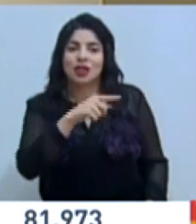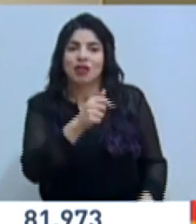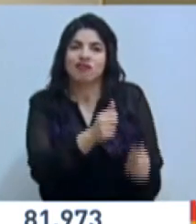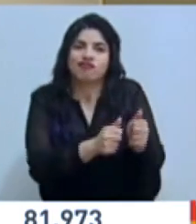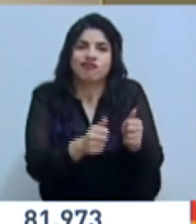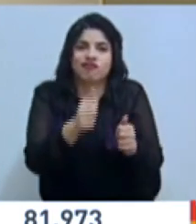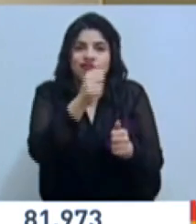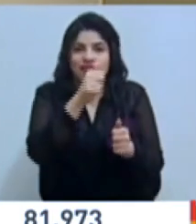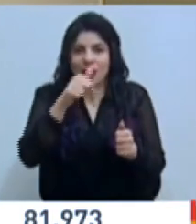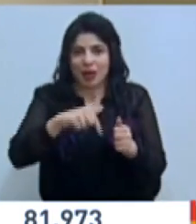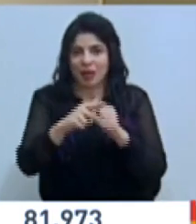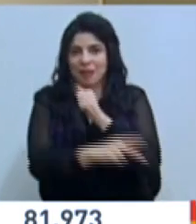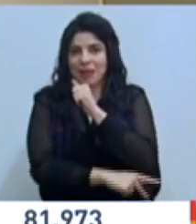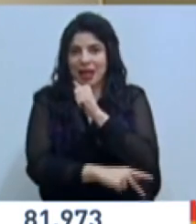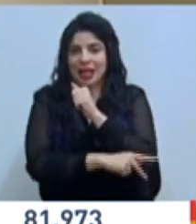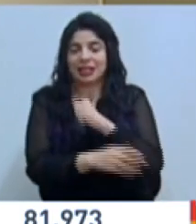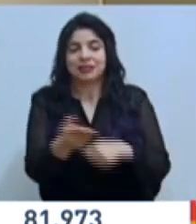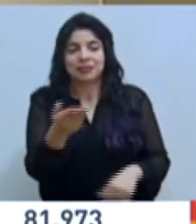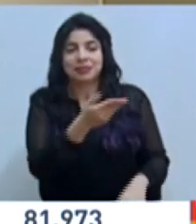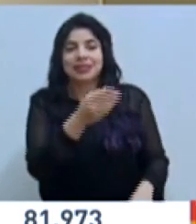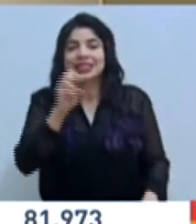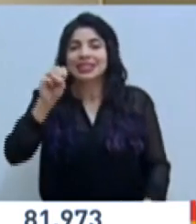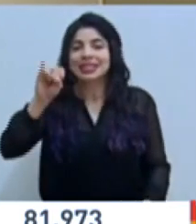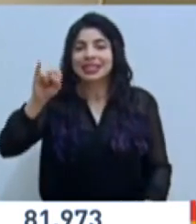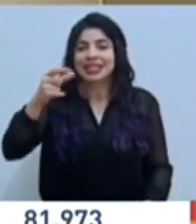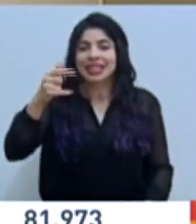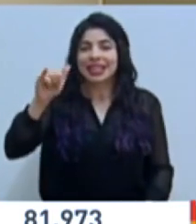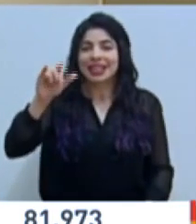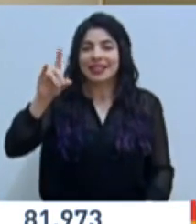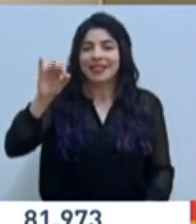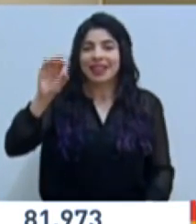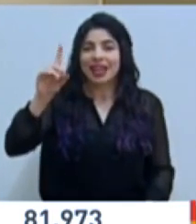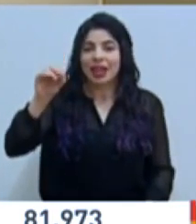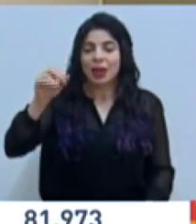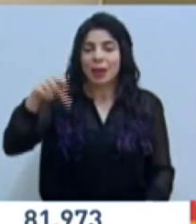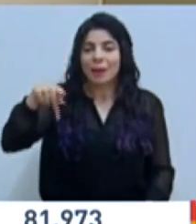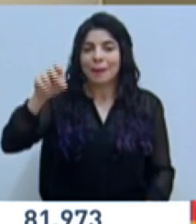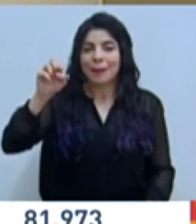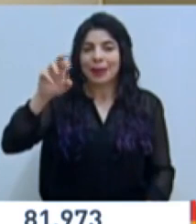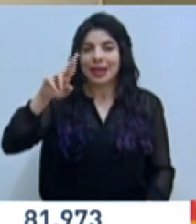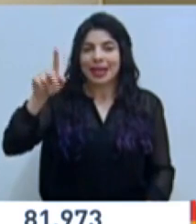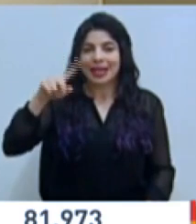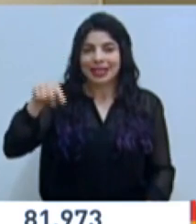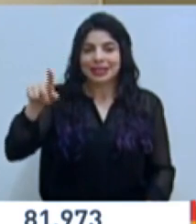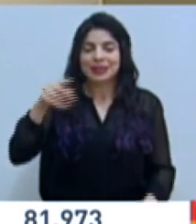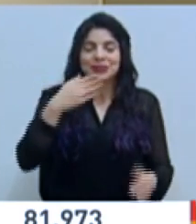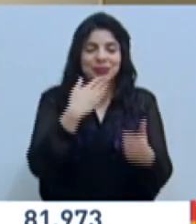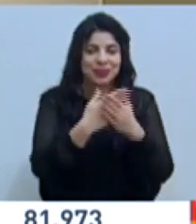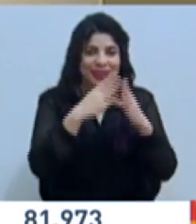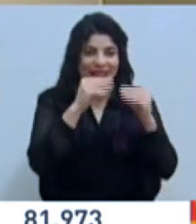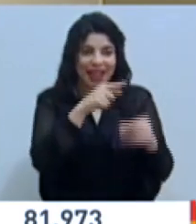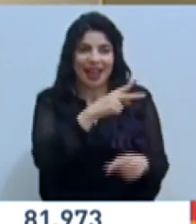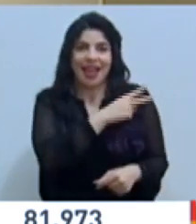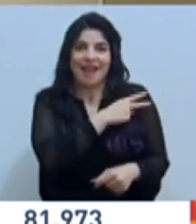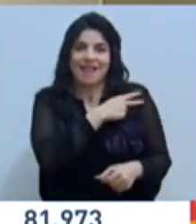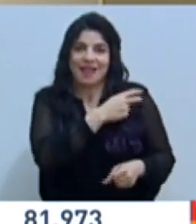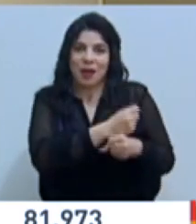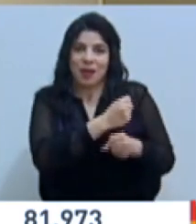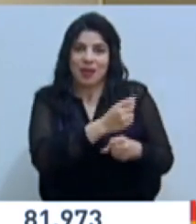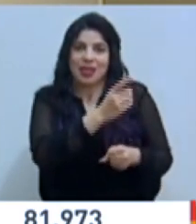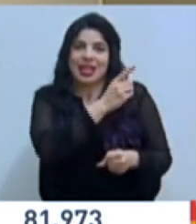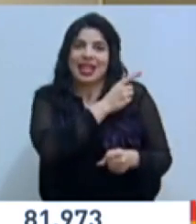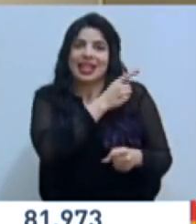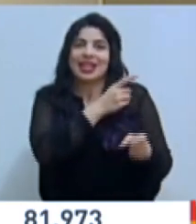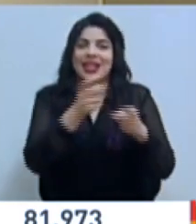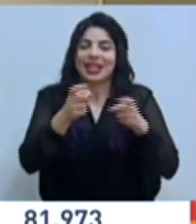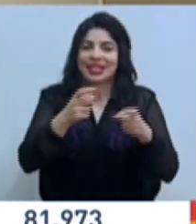en jefe para el país, a don Sigifredo Pérez, muy buenas tardes, nuestro jefe de operaciones y director de